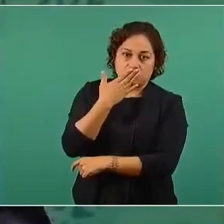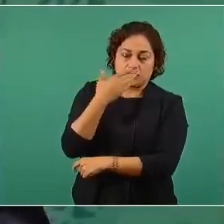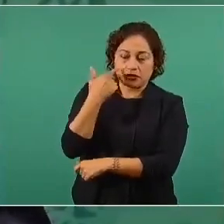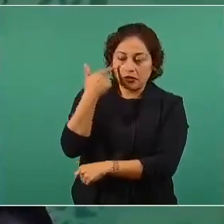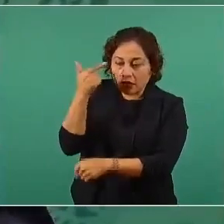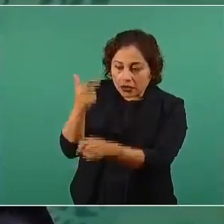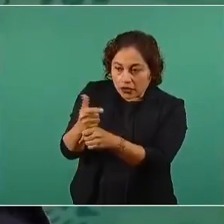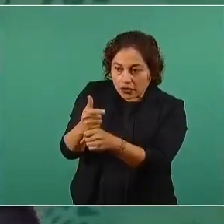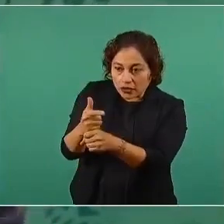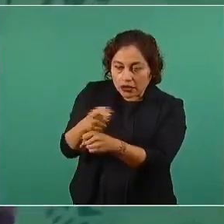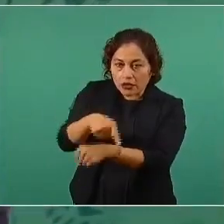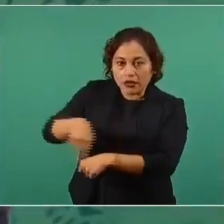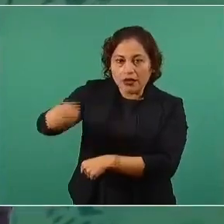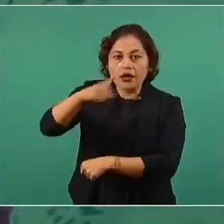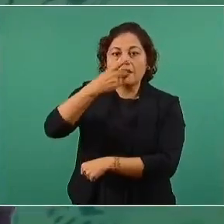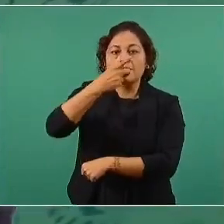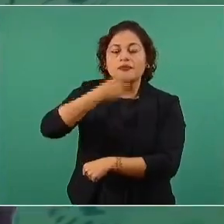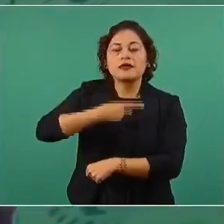crear